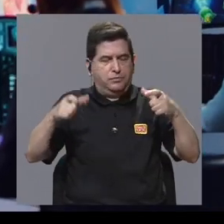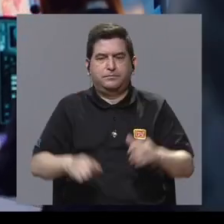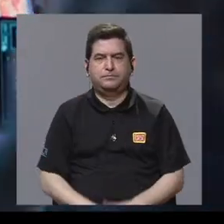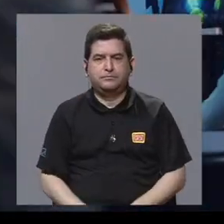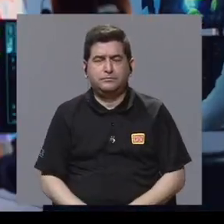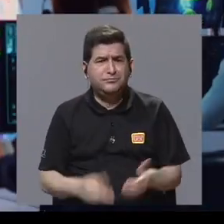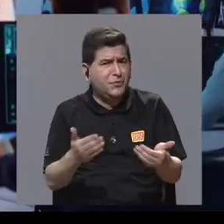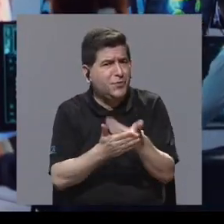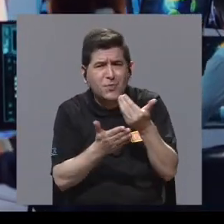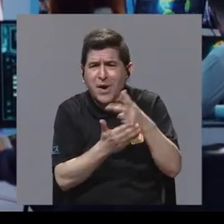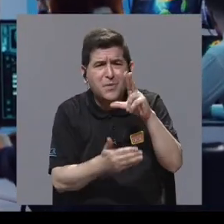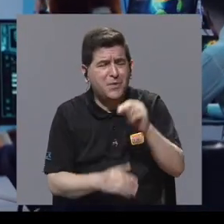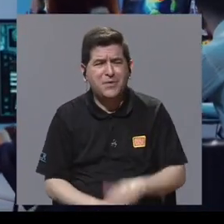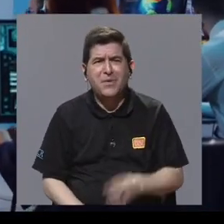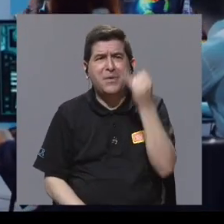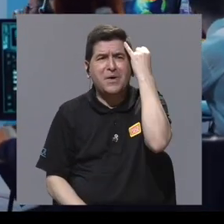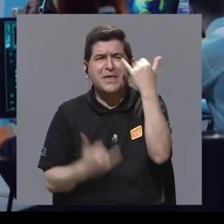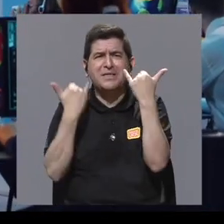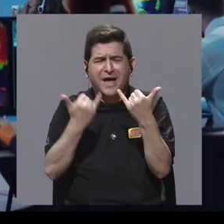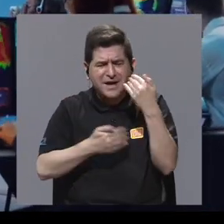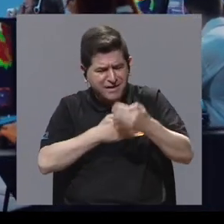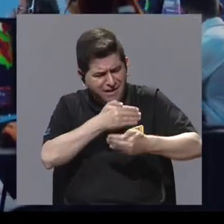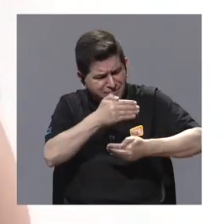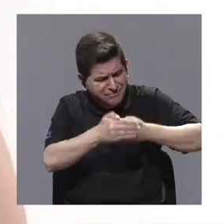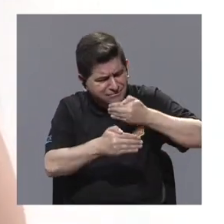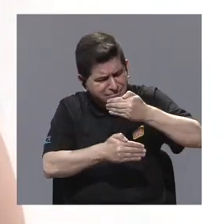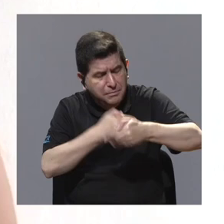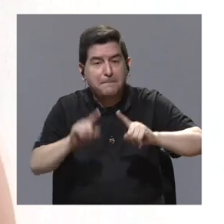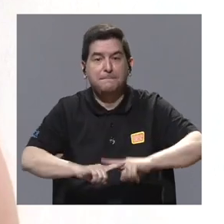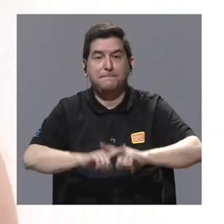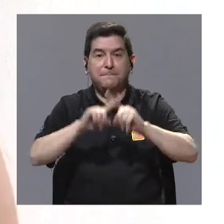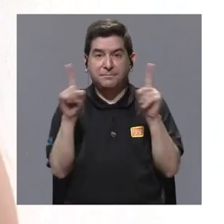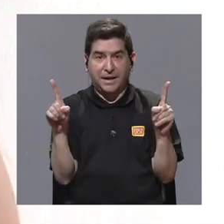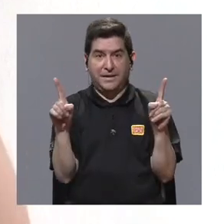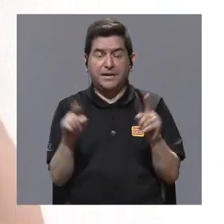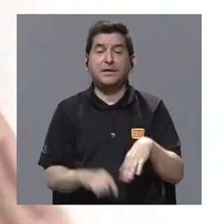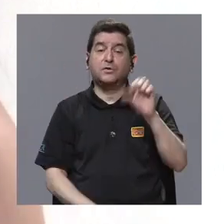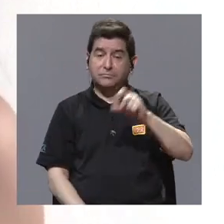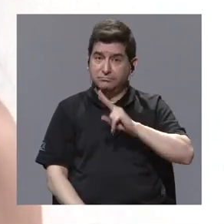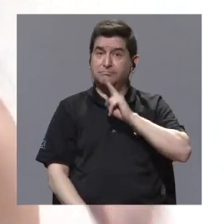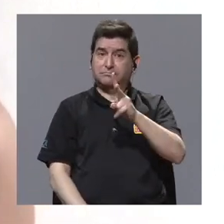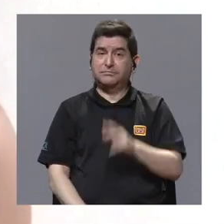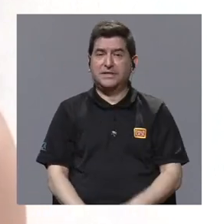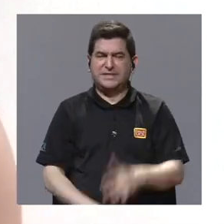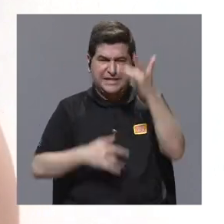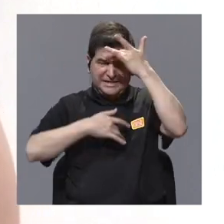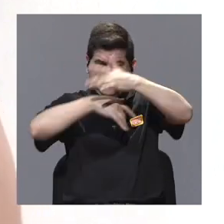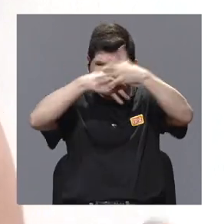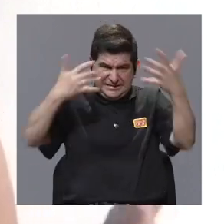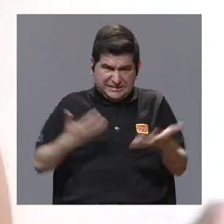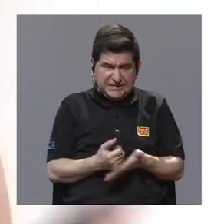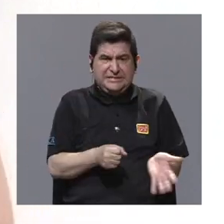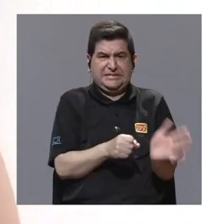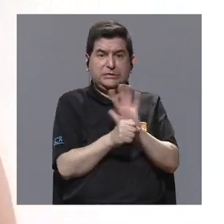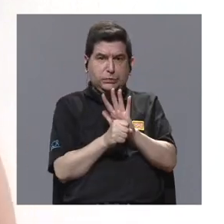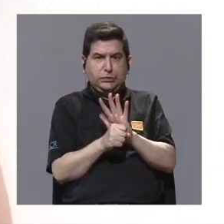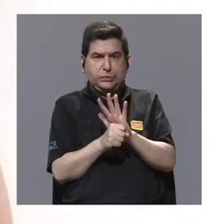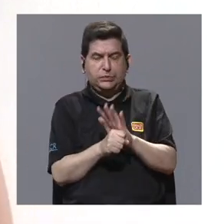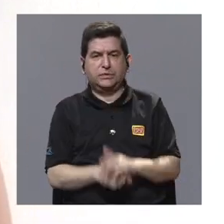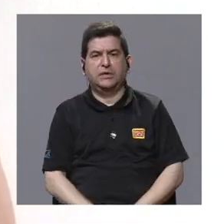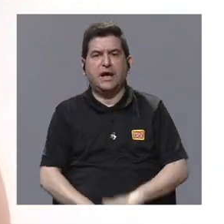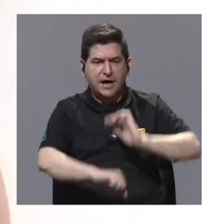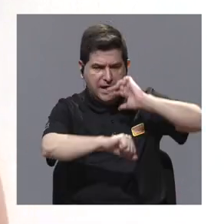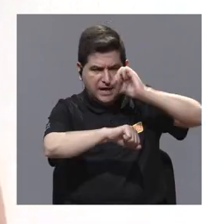es reciente, es un concepto que se ha venido madurando, sin embargo, sí es cierto que la pandemia por el COVID-19 ha